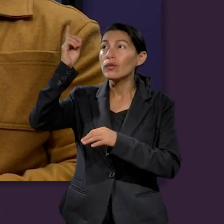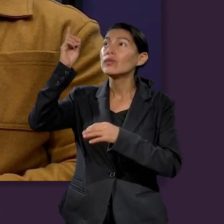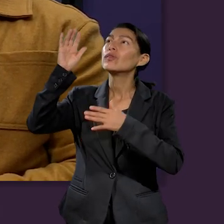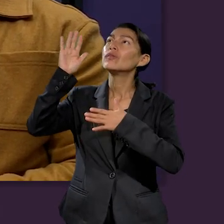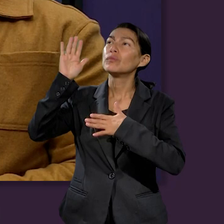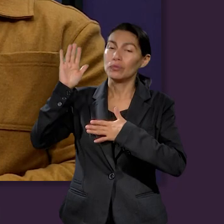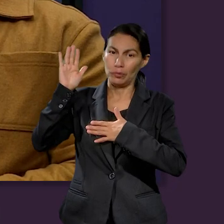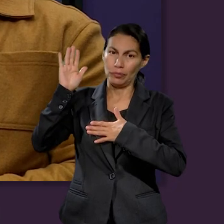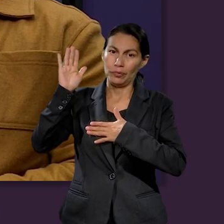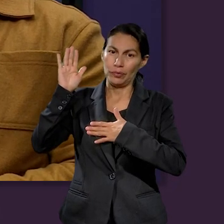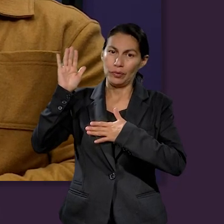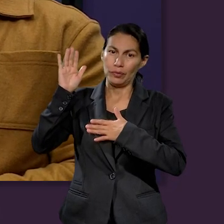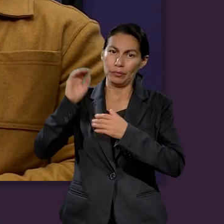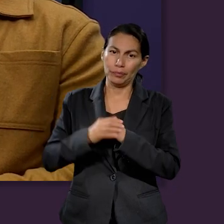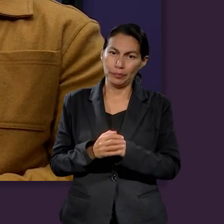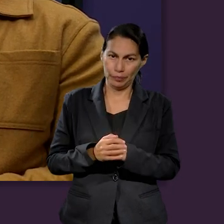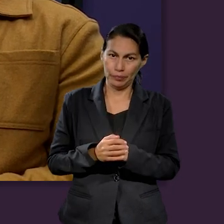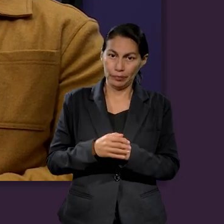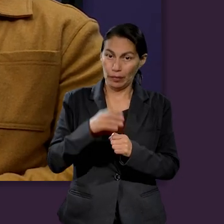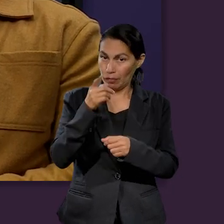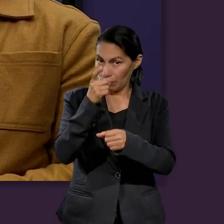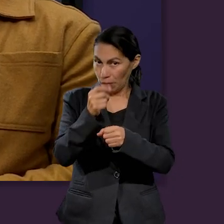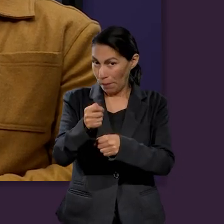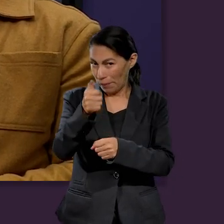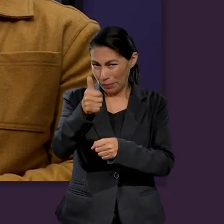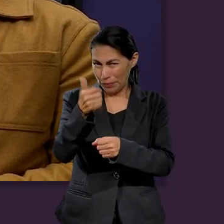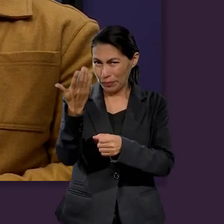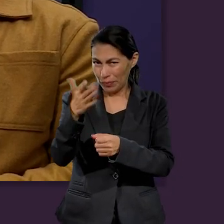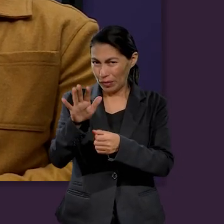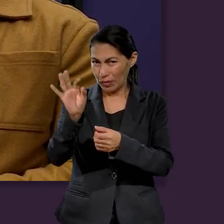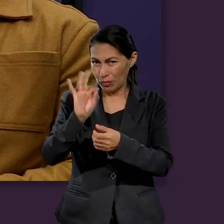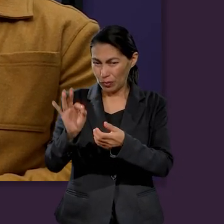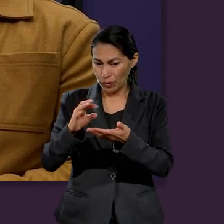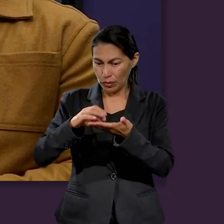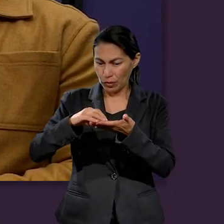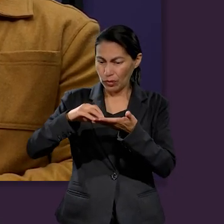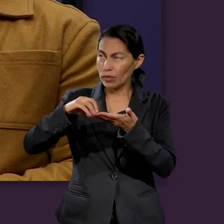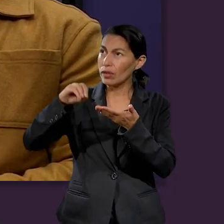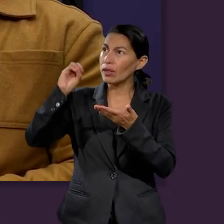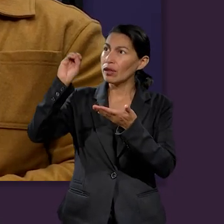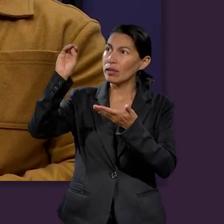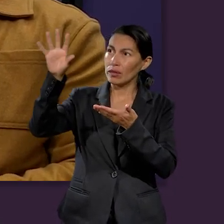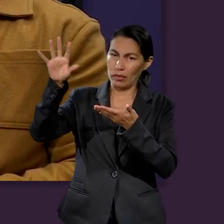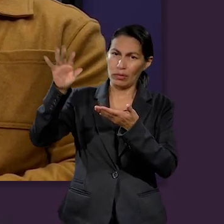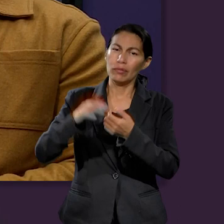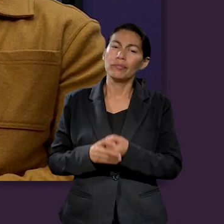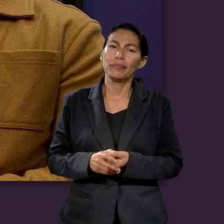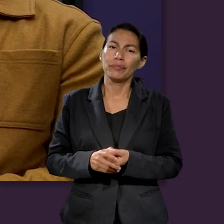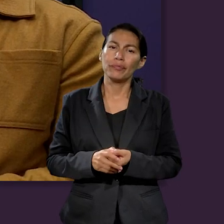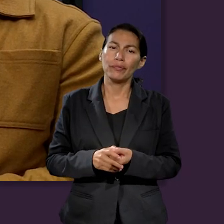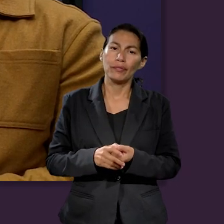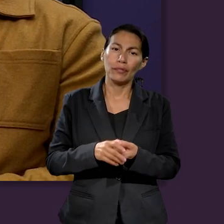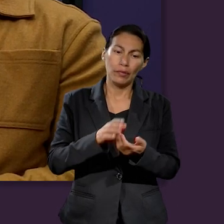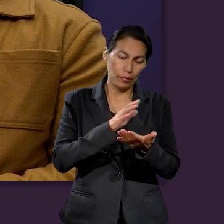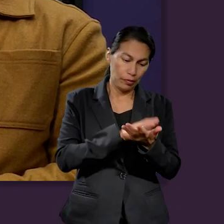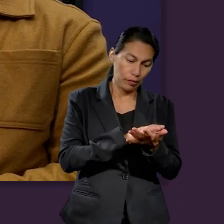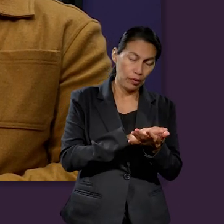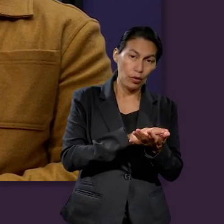que uno hace ante Dios de poderle devolver esa parte que le pertenece el cual es el diezmo y de ahí pues nosotros pues